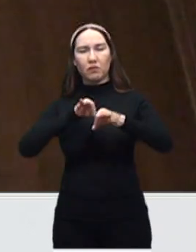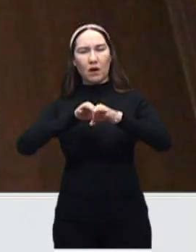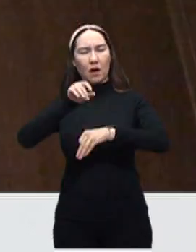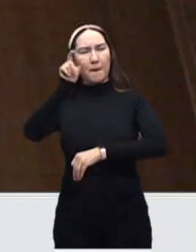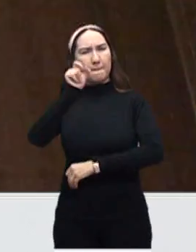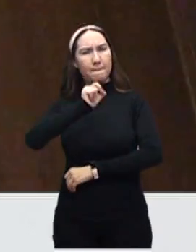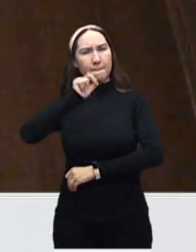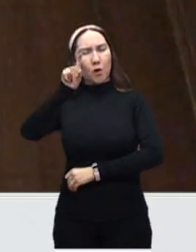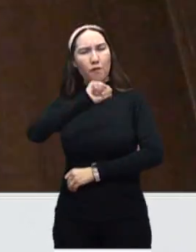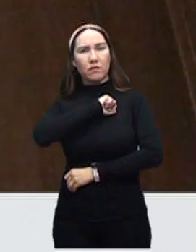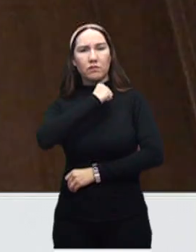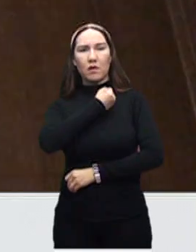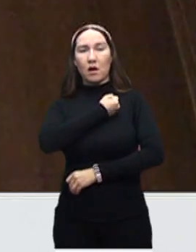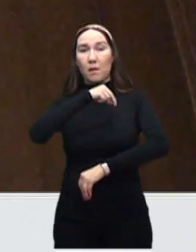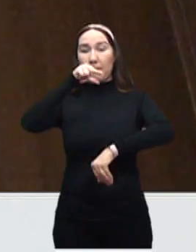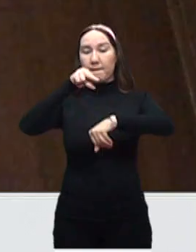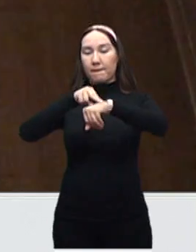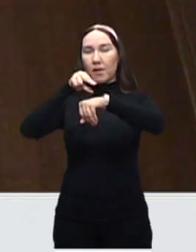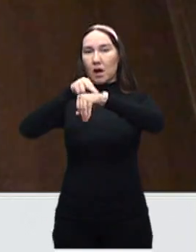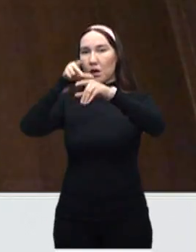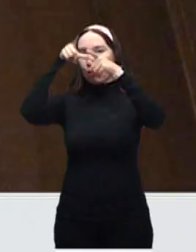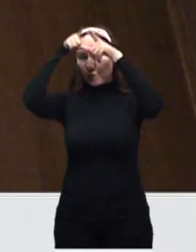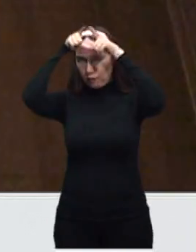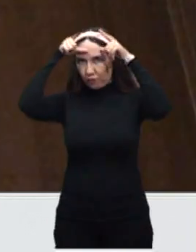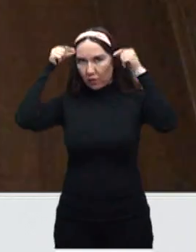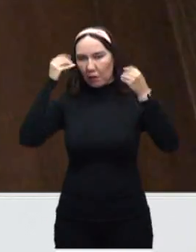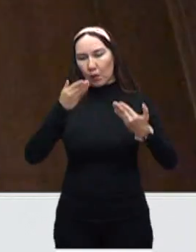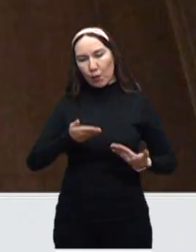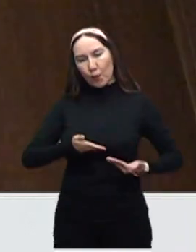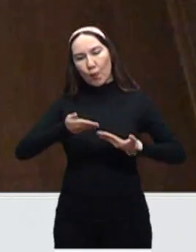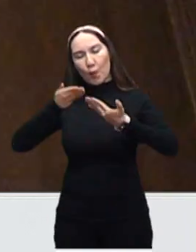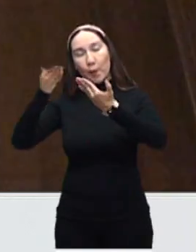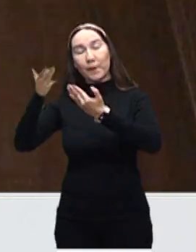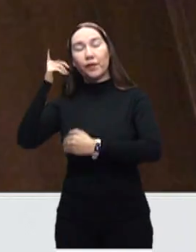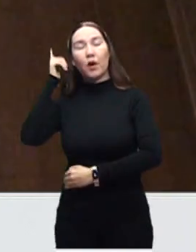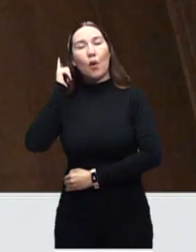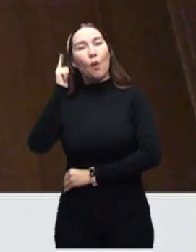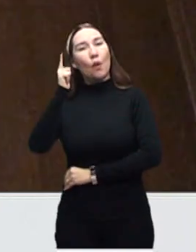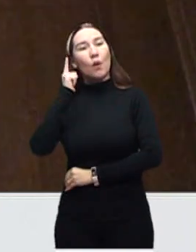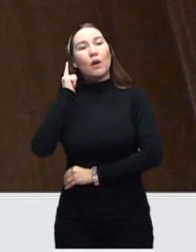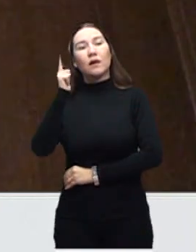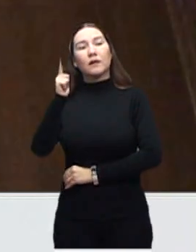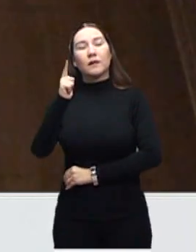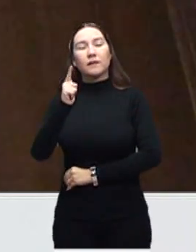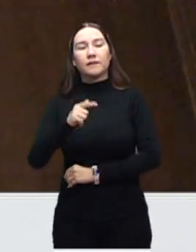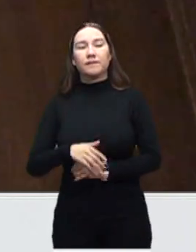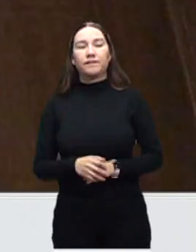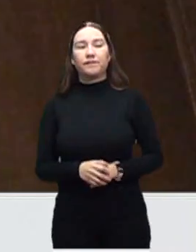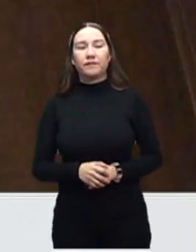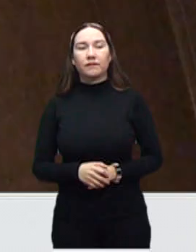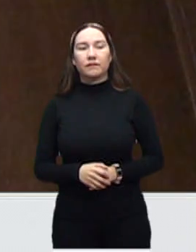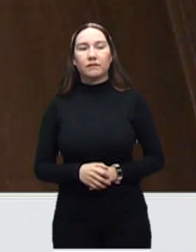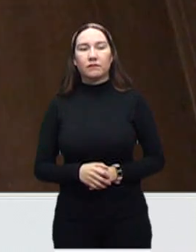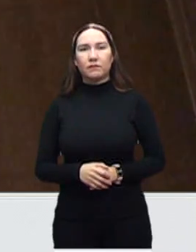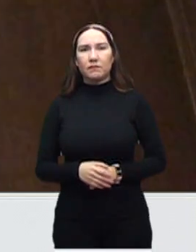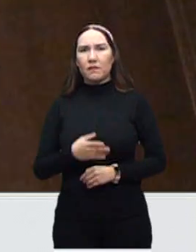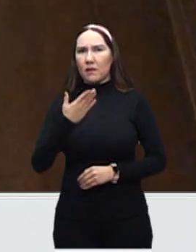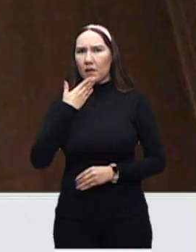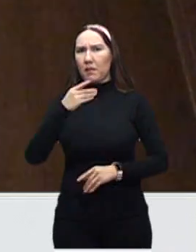salud, del área de enfermería, del área de medicina y, bueno, pues esperemos y vemos esto de una forma positiva.